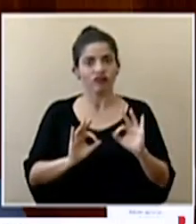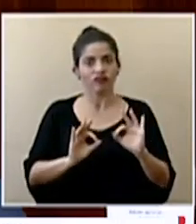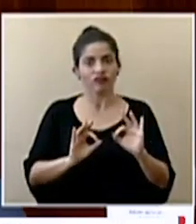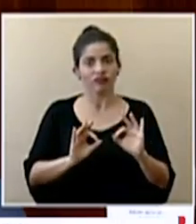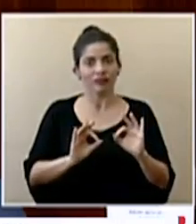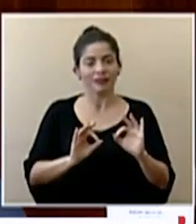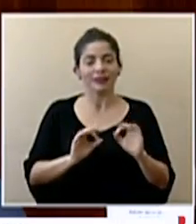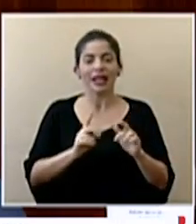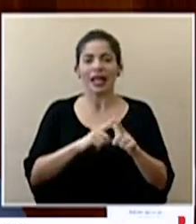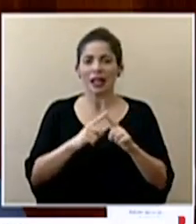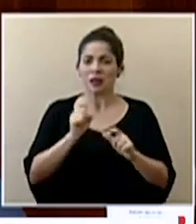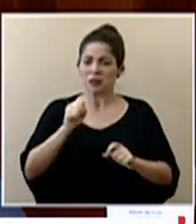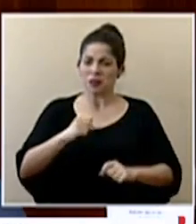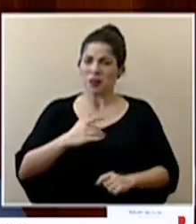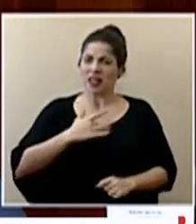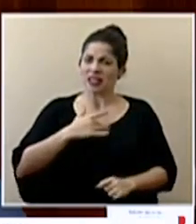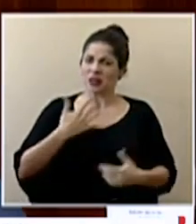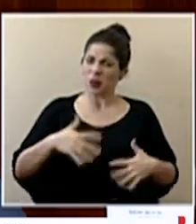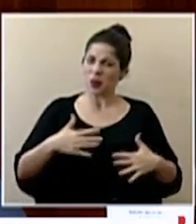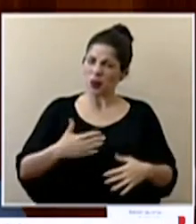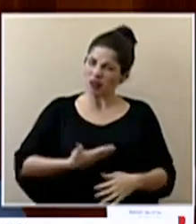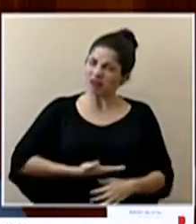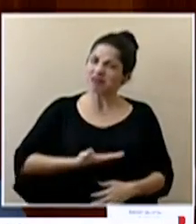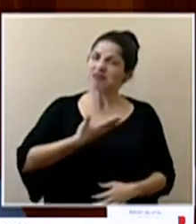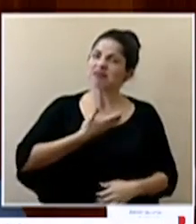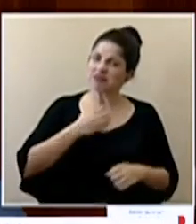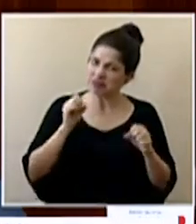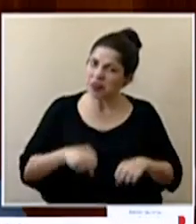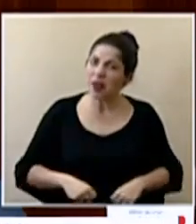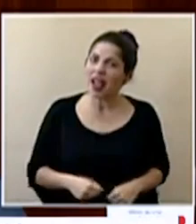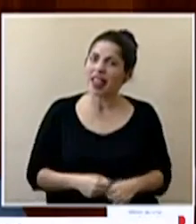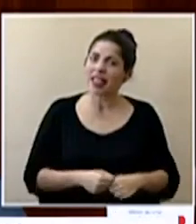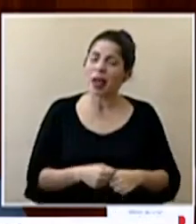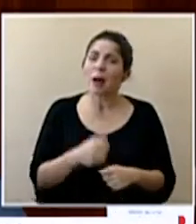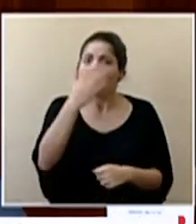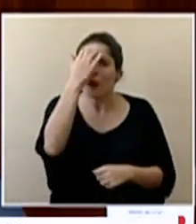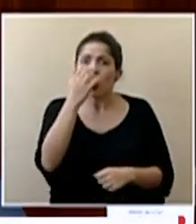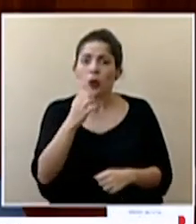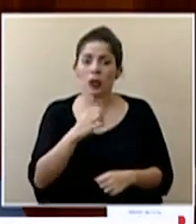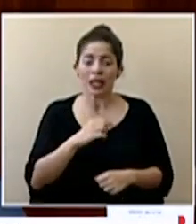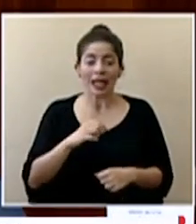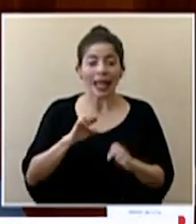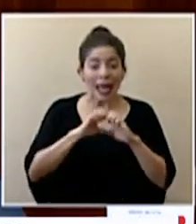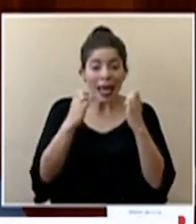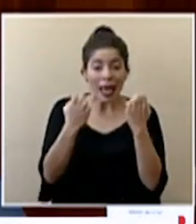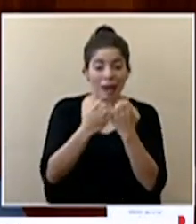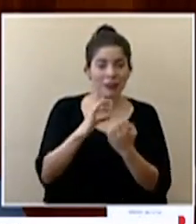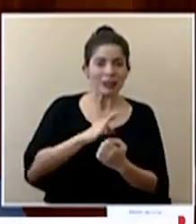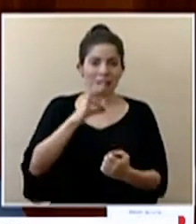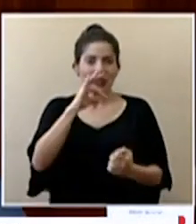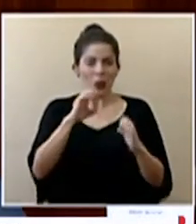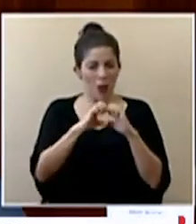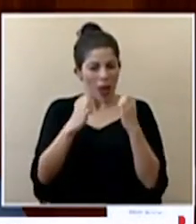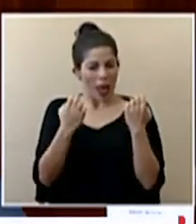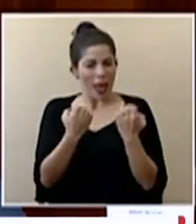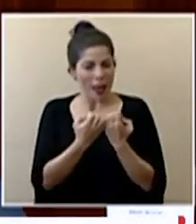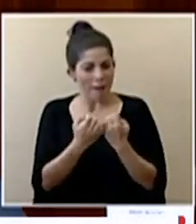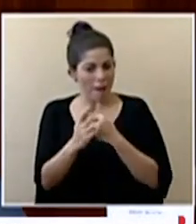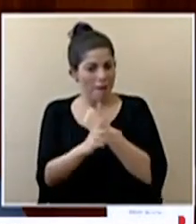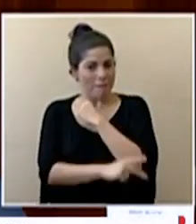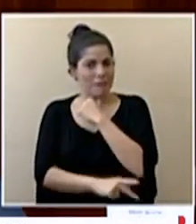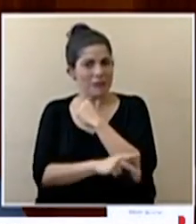Y podemos sentirnos orgullosos y orgullosas de que ese espíritu de equipo, de país, ha